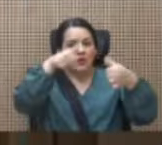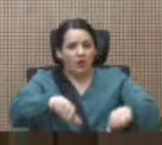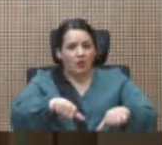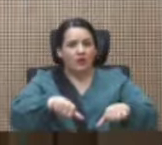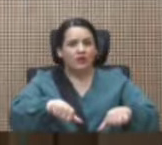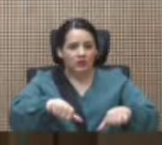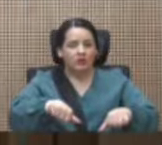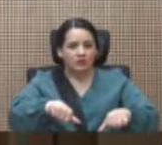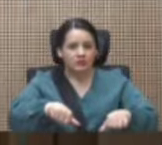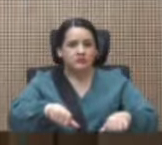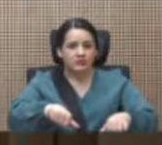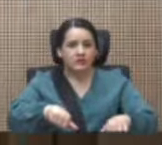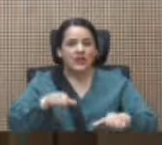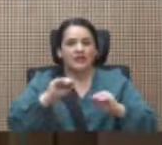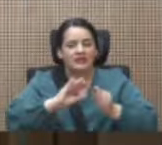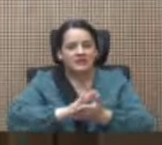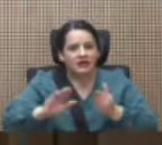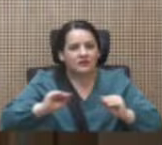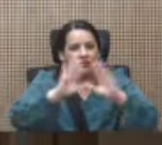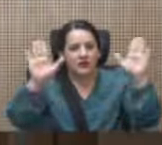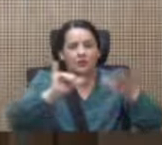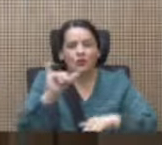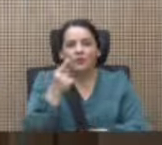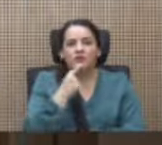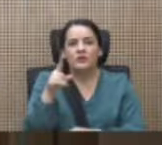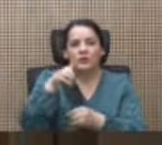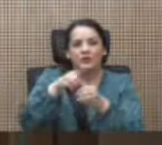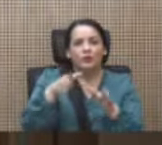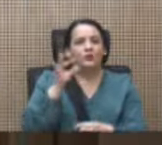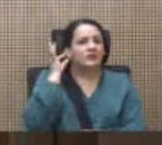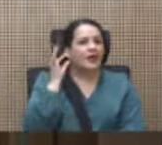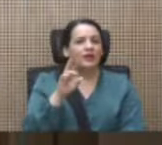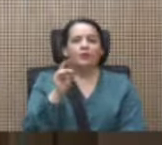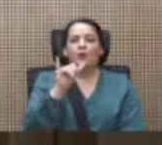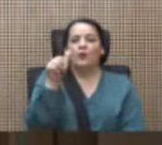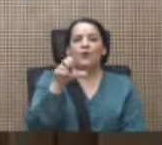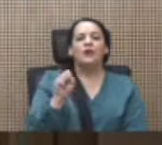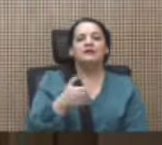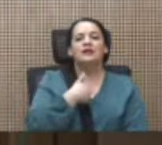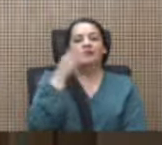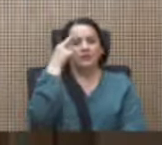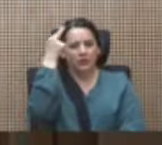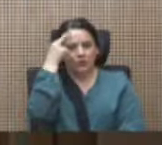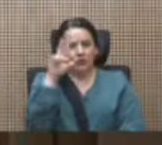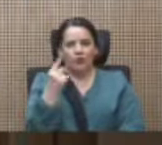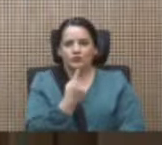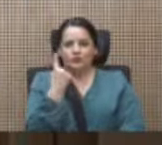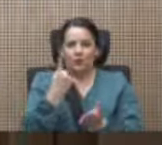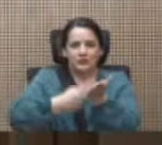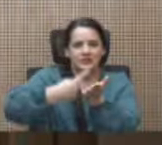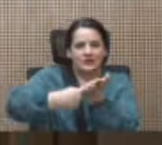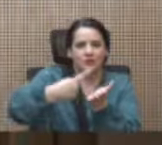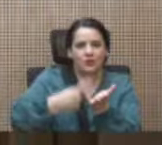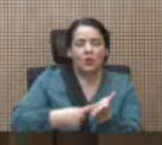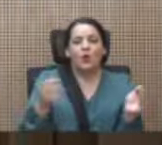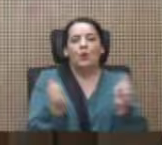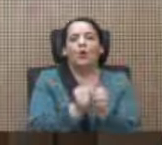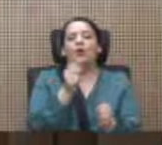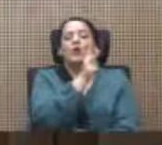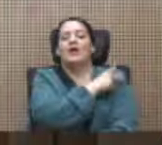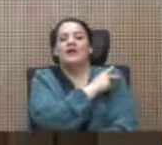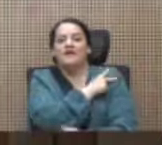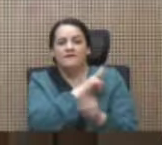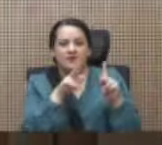absolutamente transparente y como dice la diputada Rojas y tiene toda razón no solo se discutió con los jefes de fracción